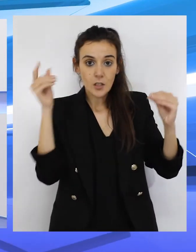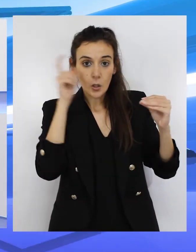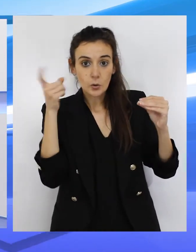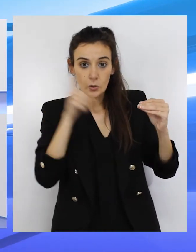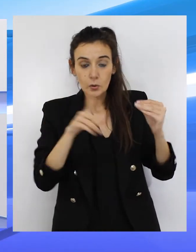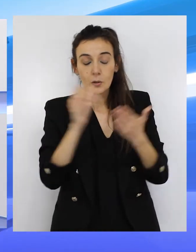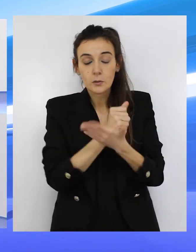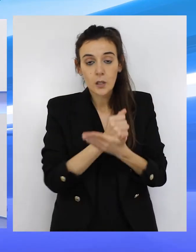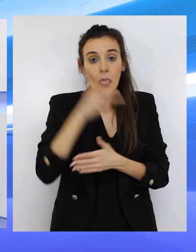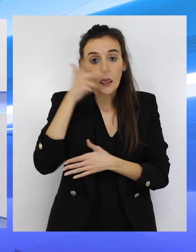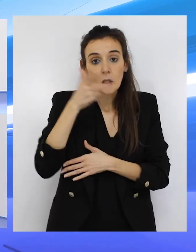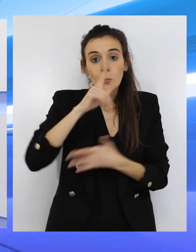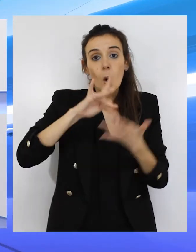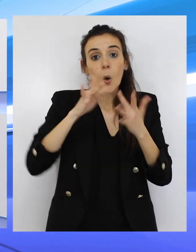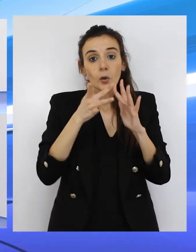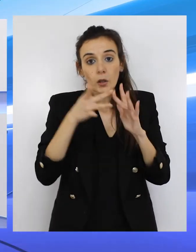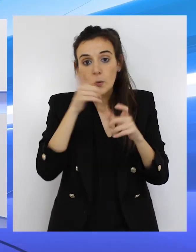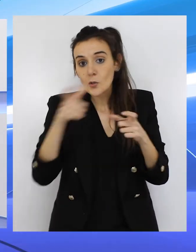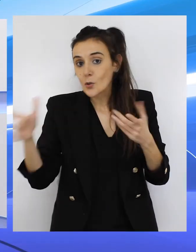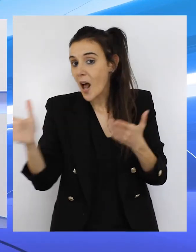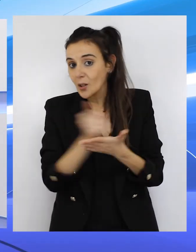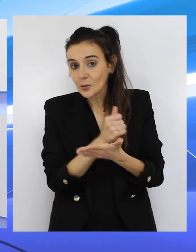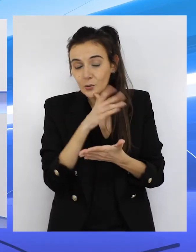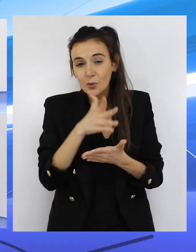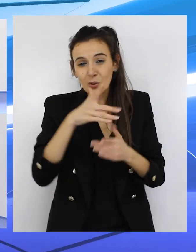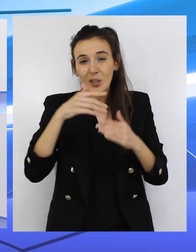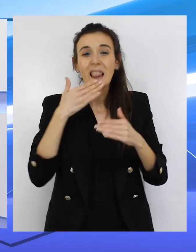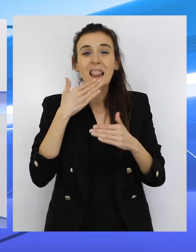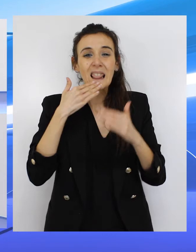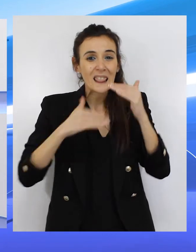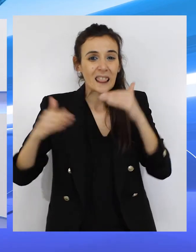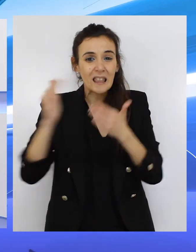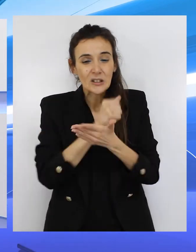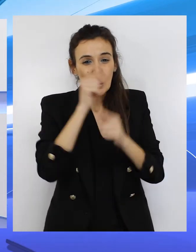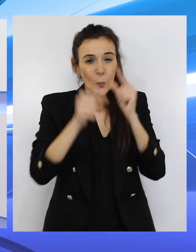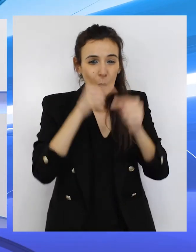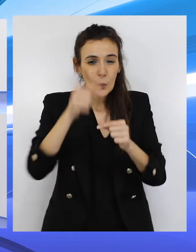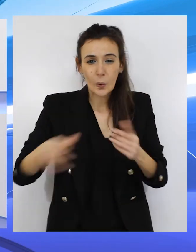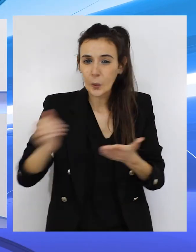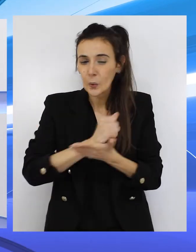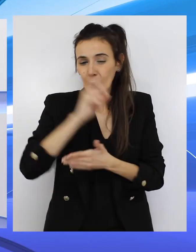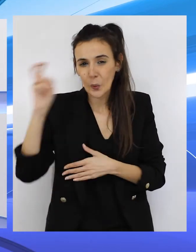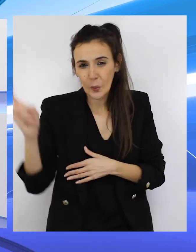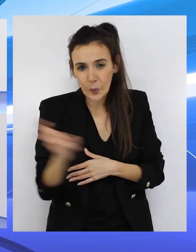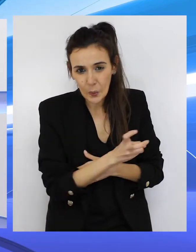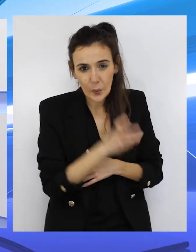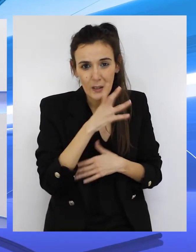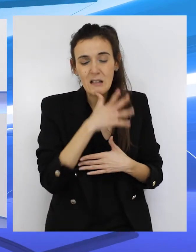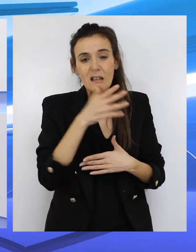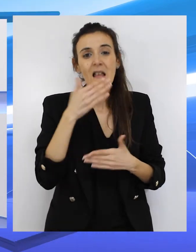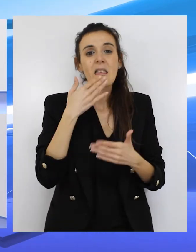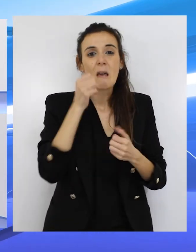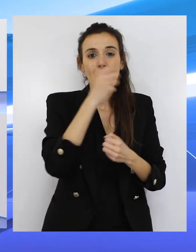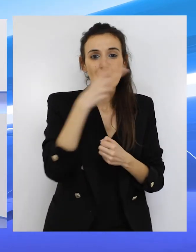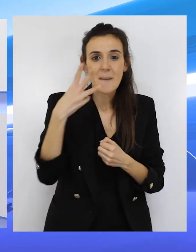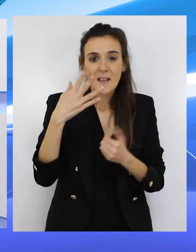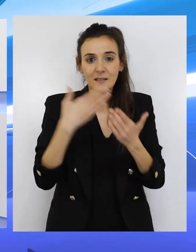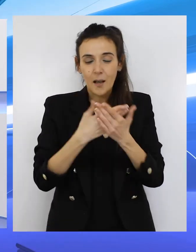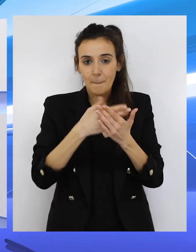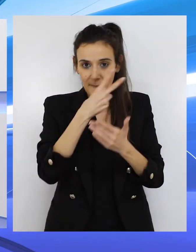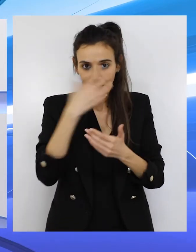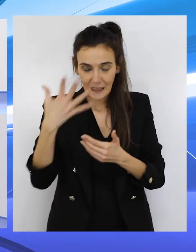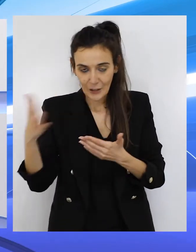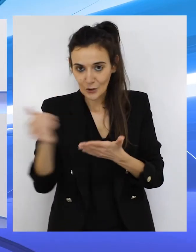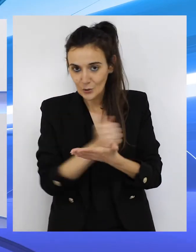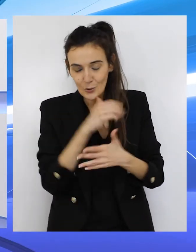trato con personas de rango de edad que se contagian bastante, que son las personas de 20 a 25 años. Son cosas